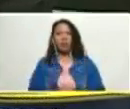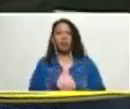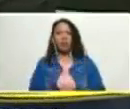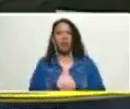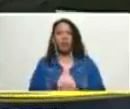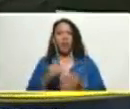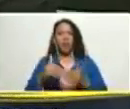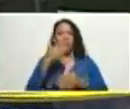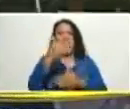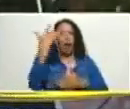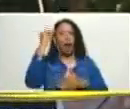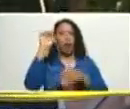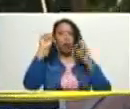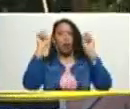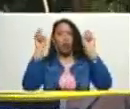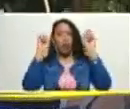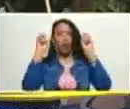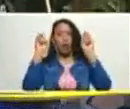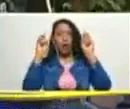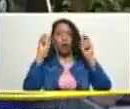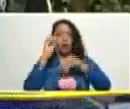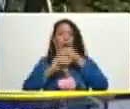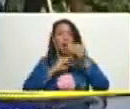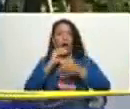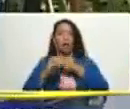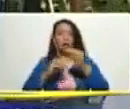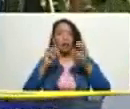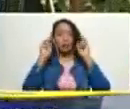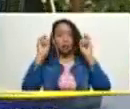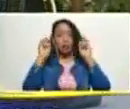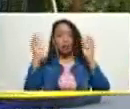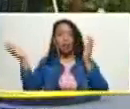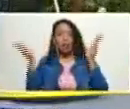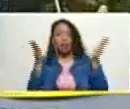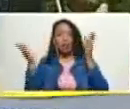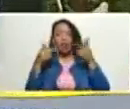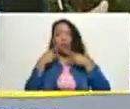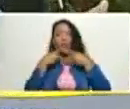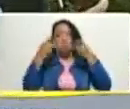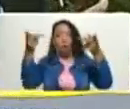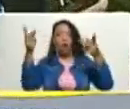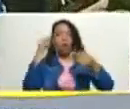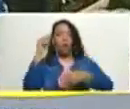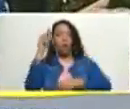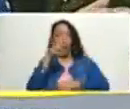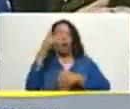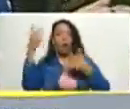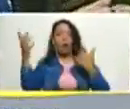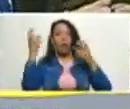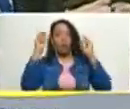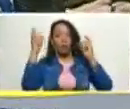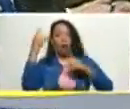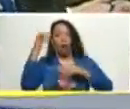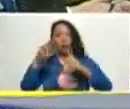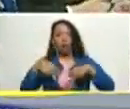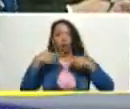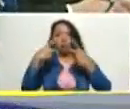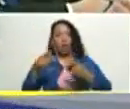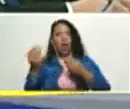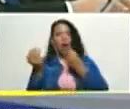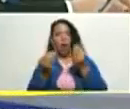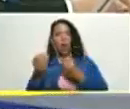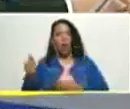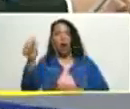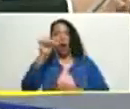tenemos un área también genérica que es el área relacionada con servicios públicos ver que elementos pueden ser reformados en temas como agua